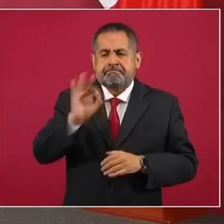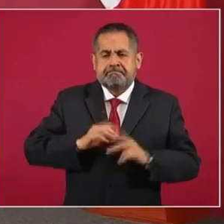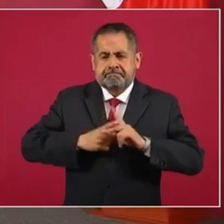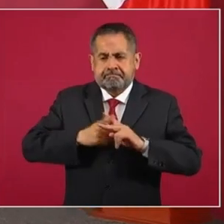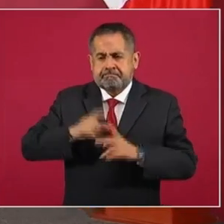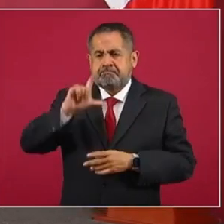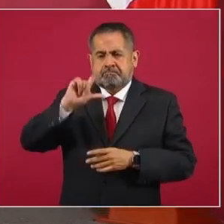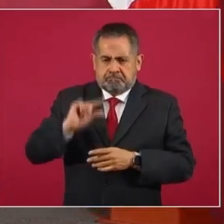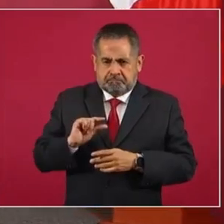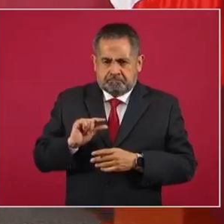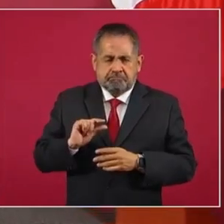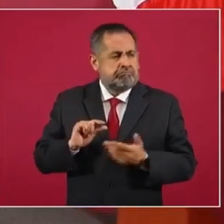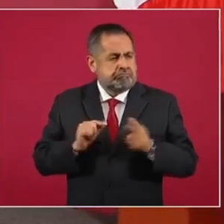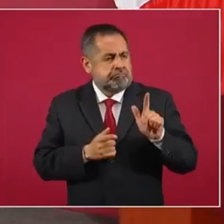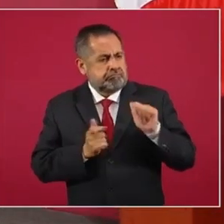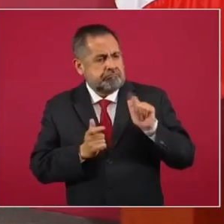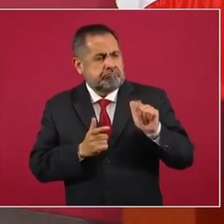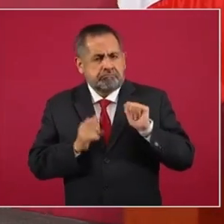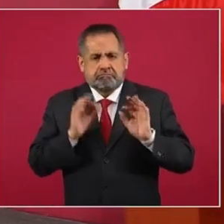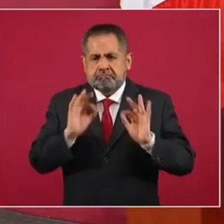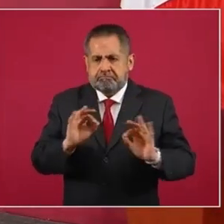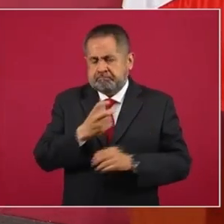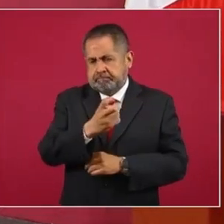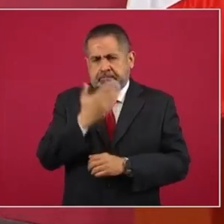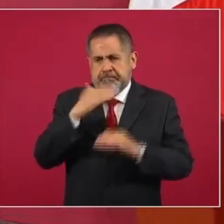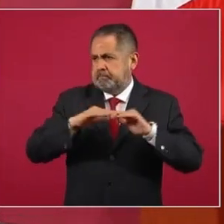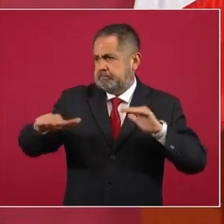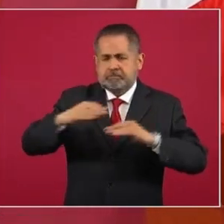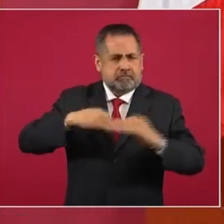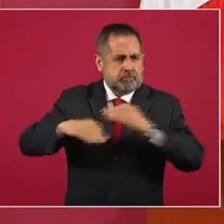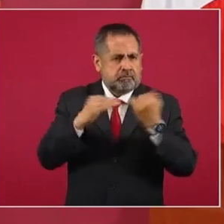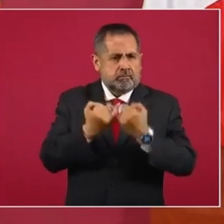bajas, que se cobre eso en promedio.